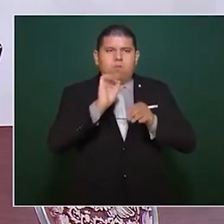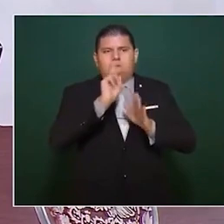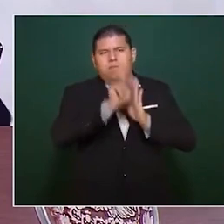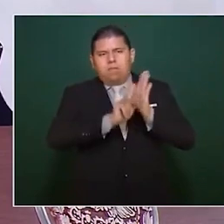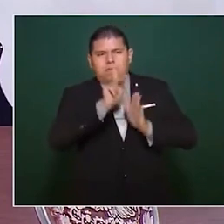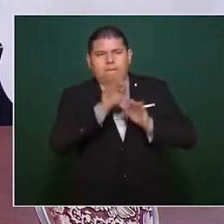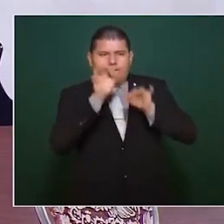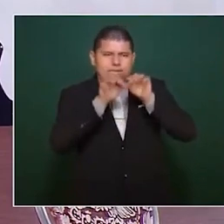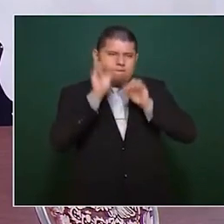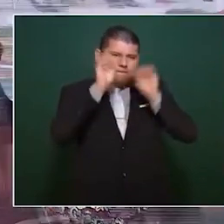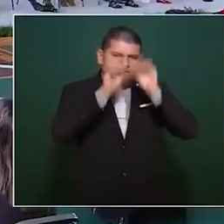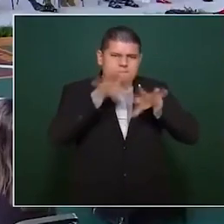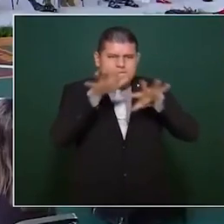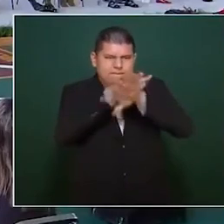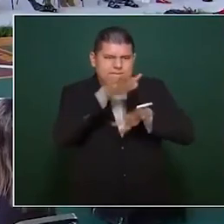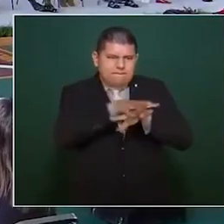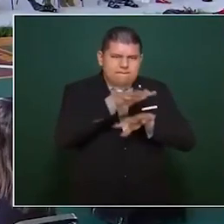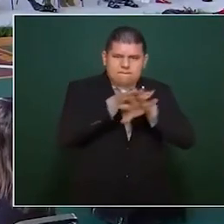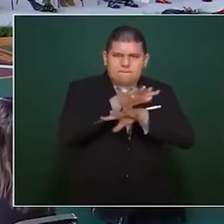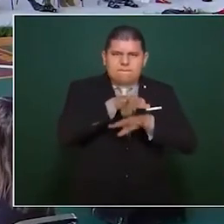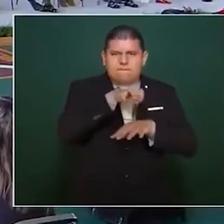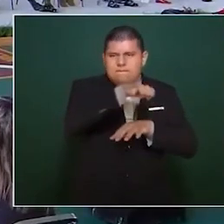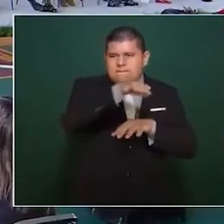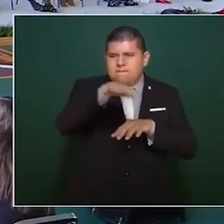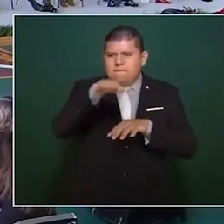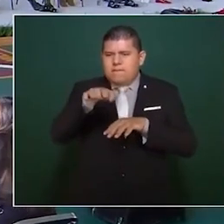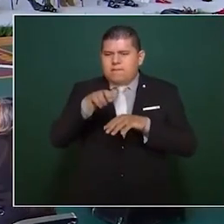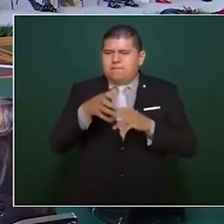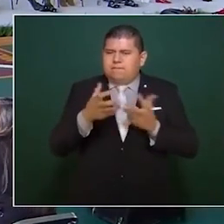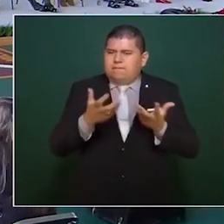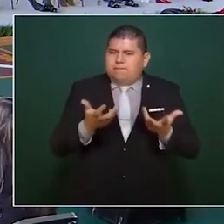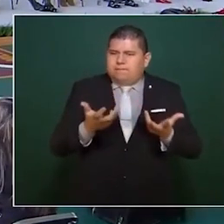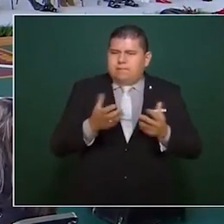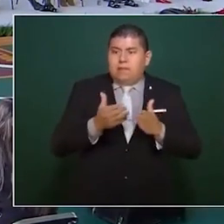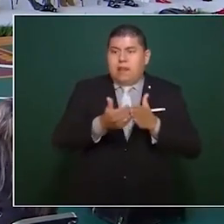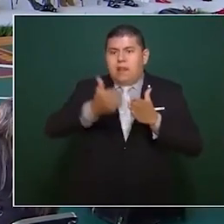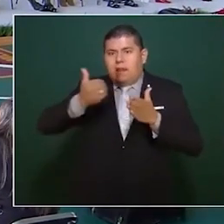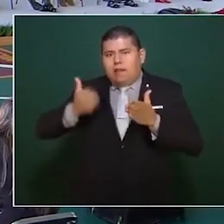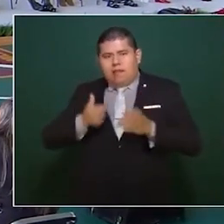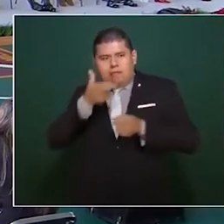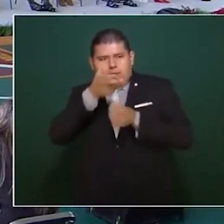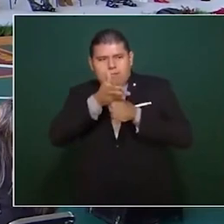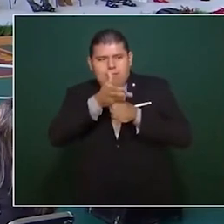pregrabados.